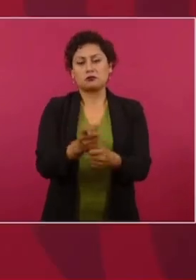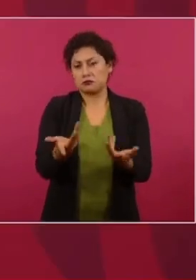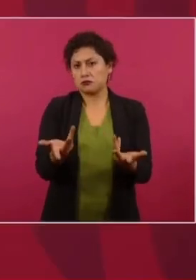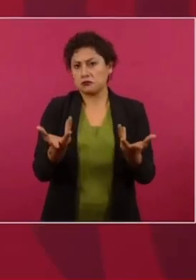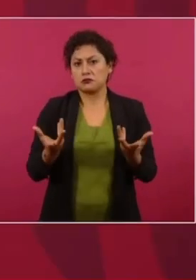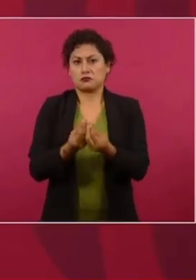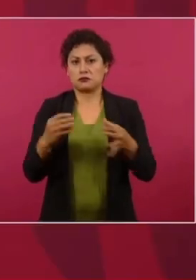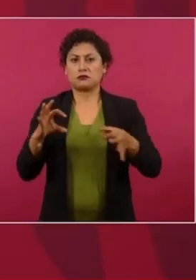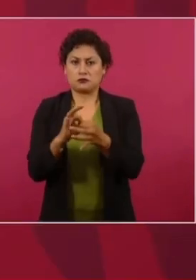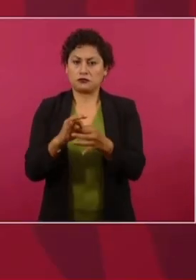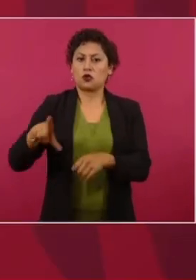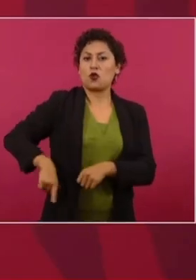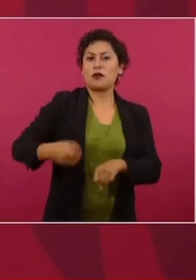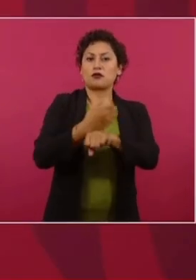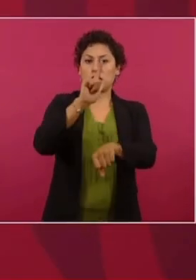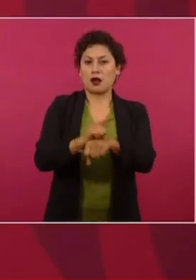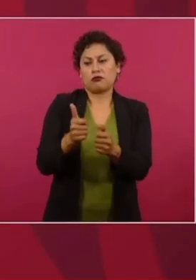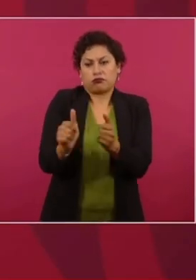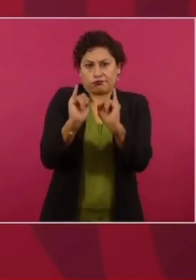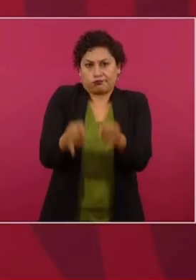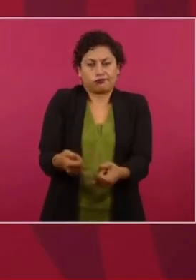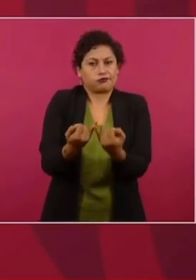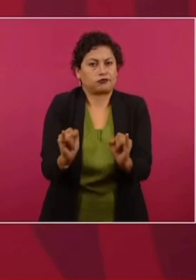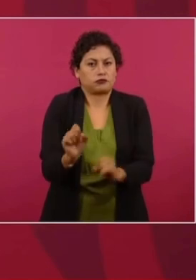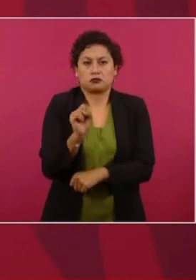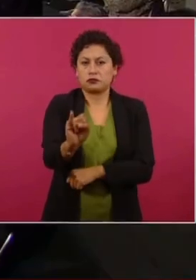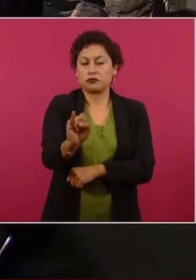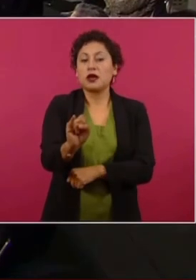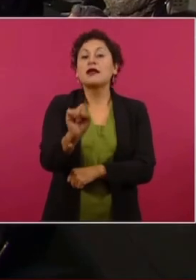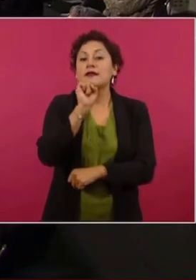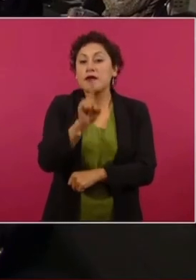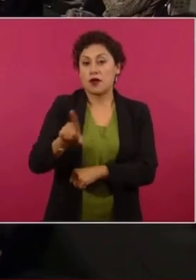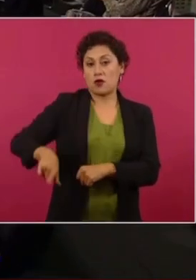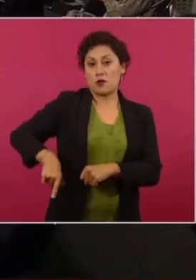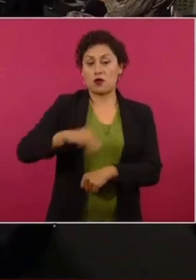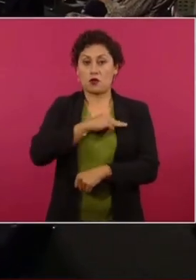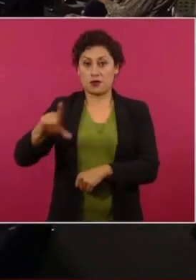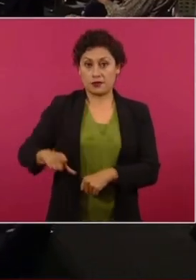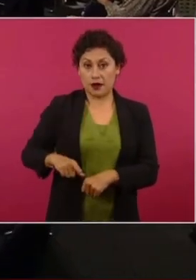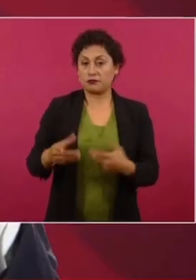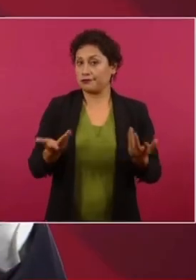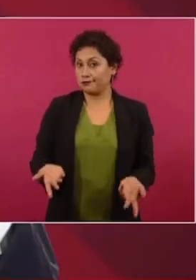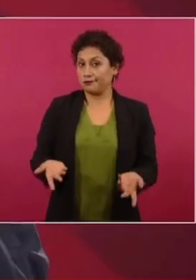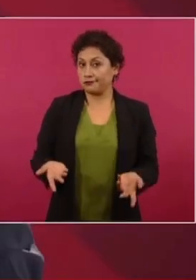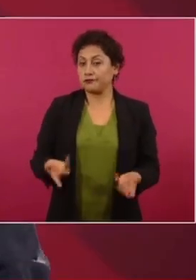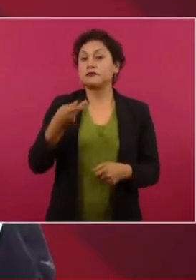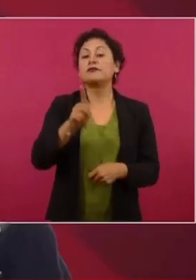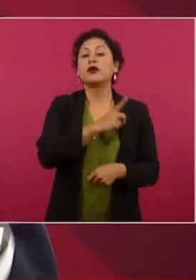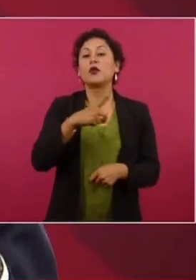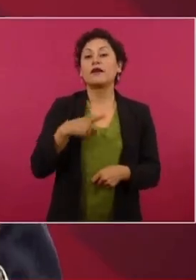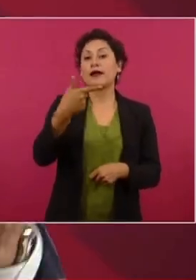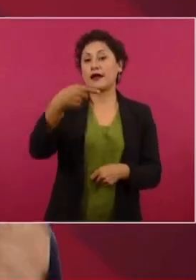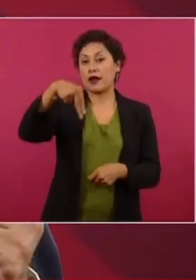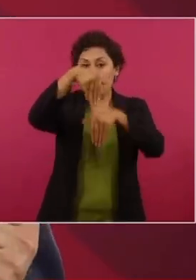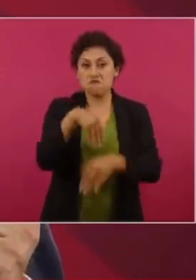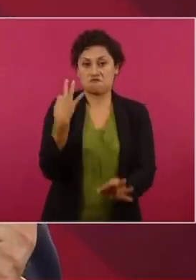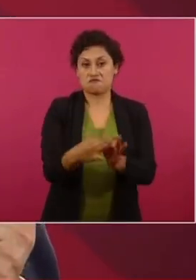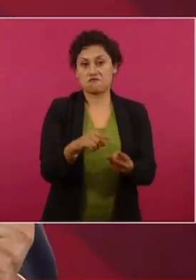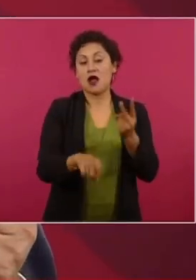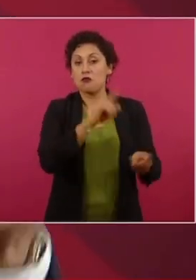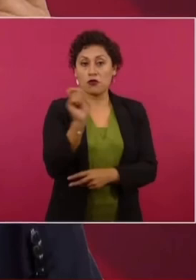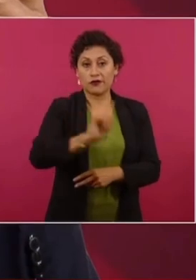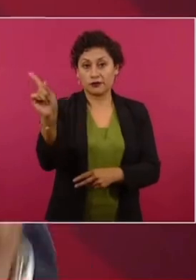coordinación con los gobiernos estatales, que son autónomos, son soberanos, y los gobiernos municipales, pero que exista una Guardia Nacional con disciplina, con